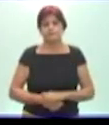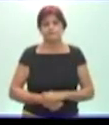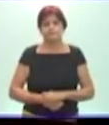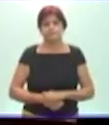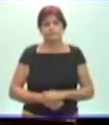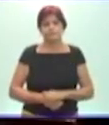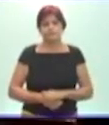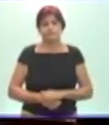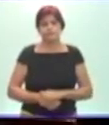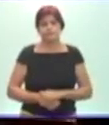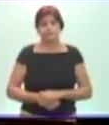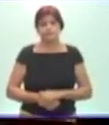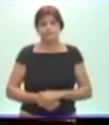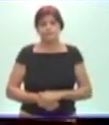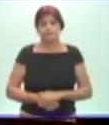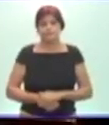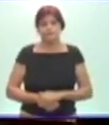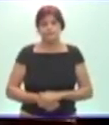gracias